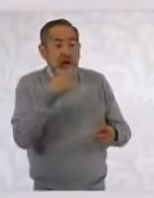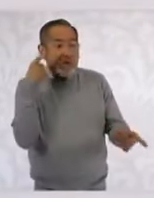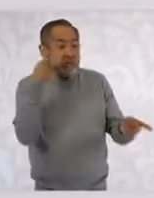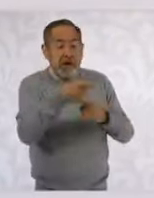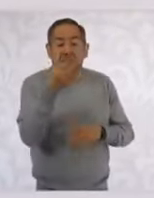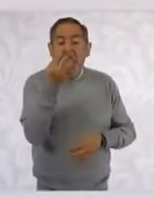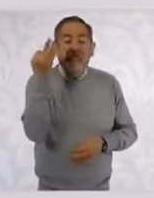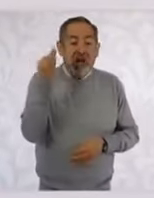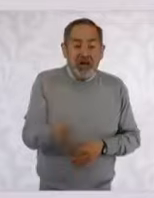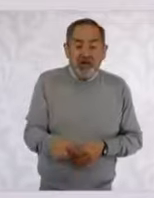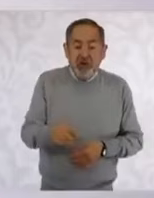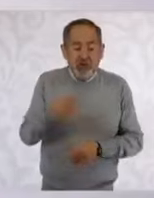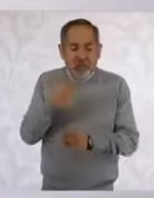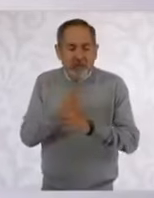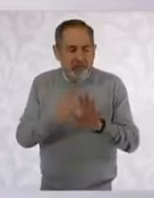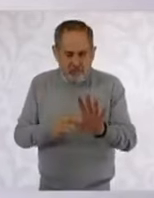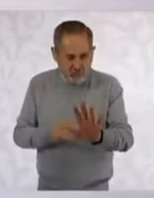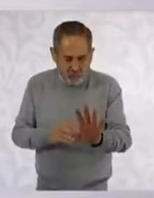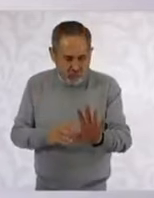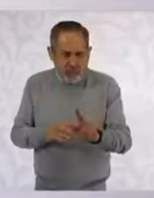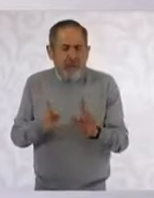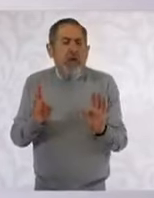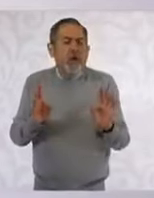pero sólo vean esa redacción